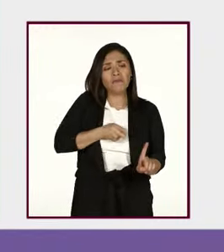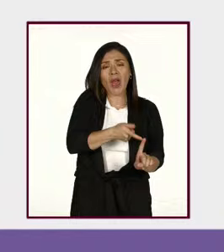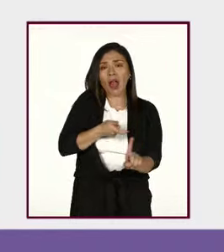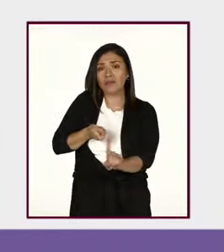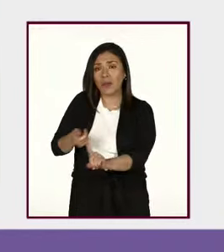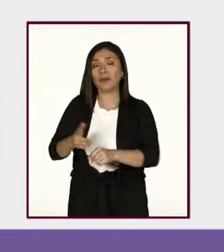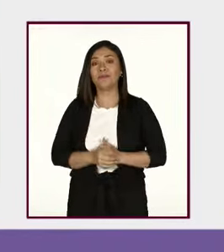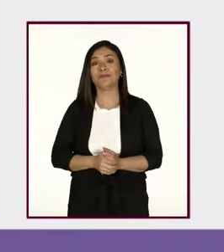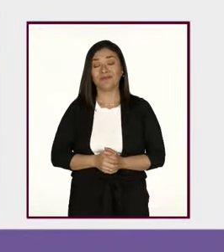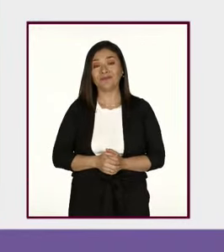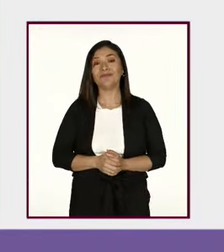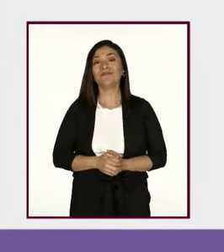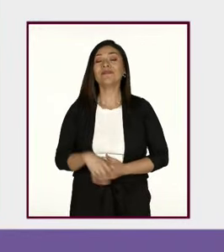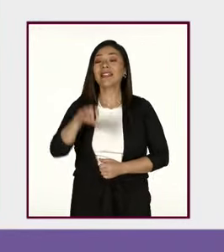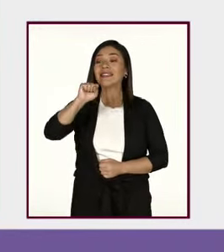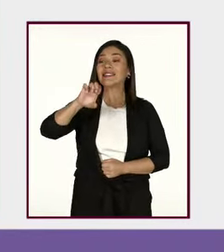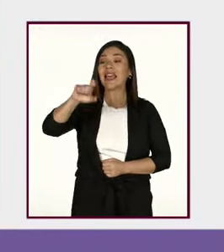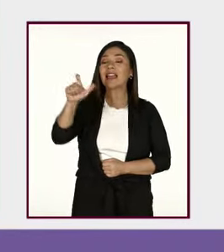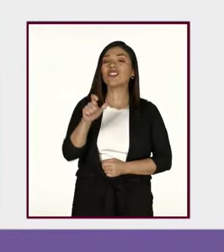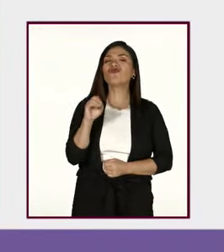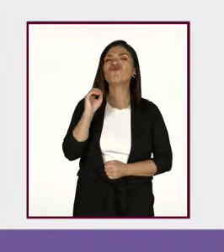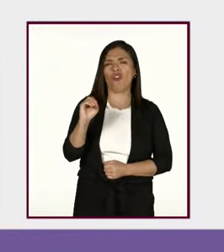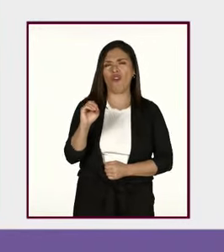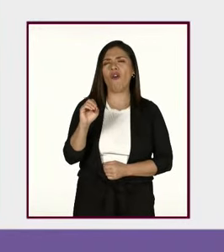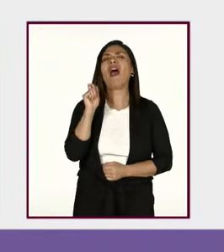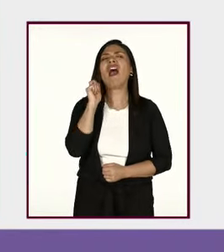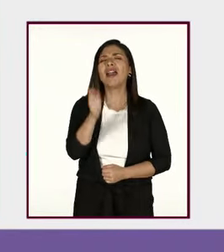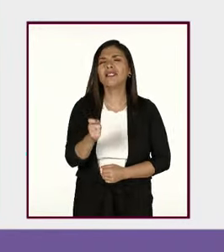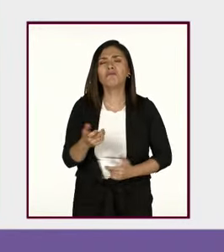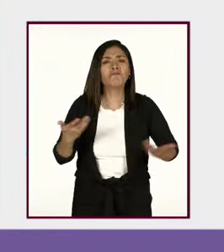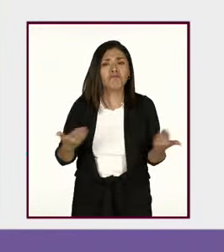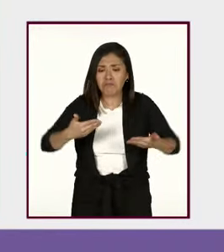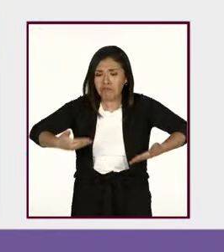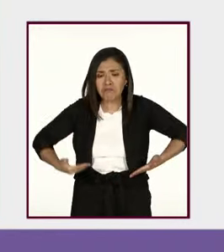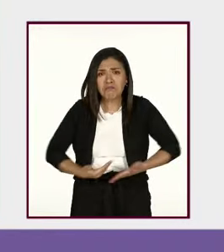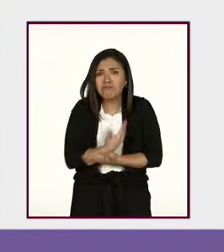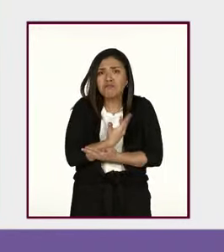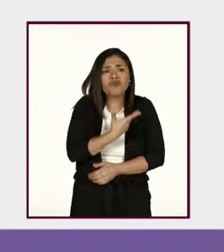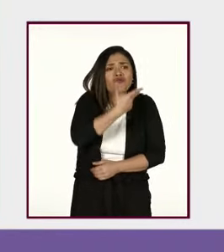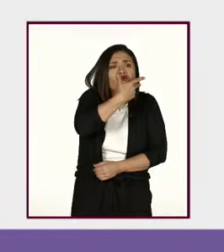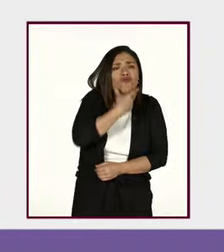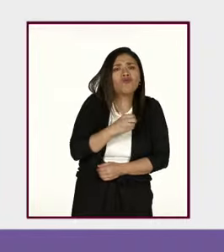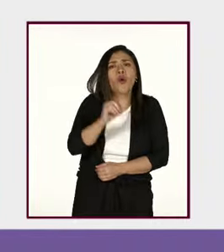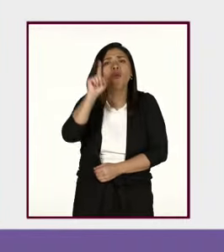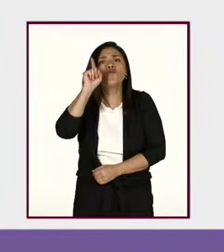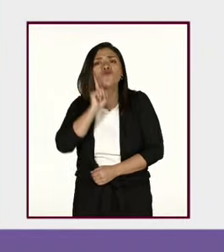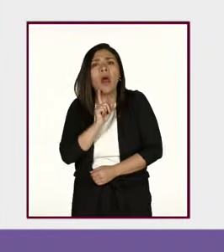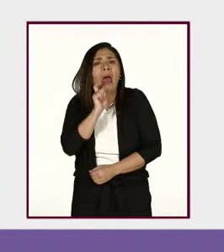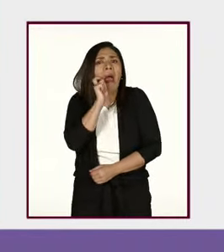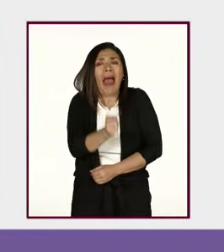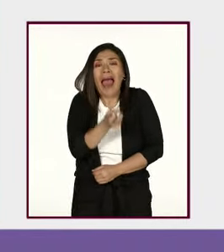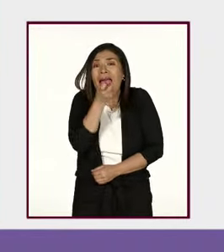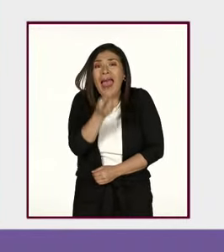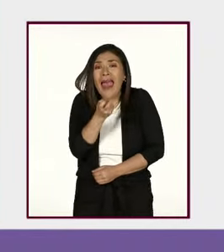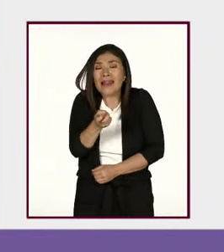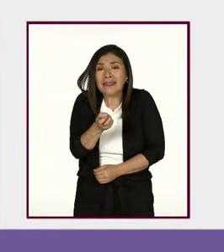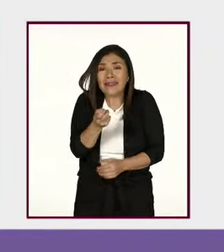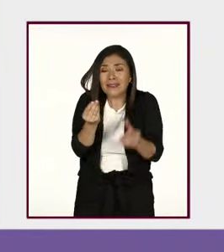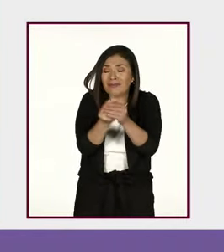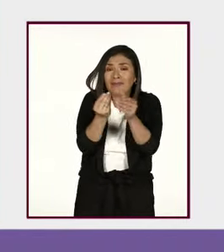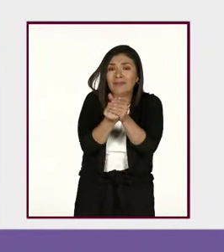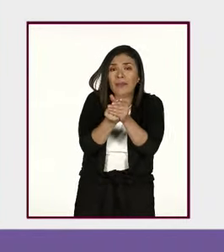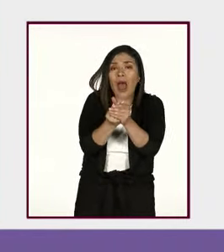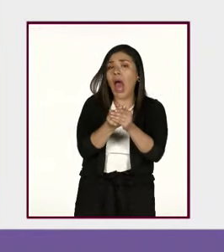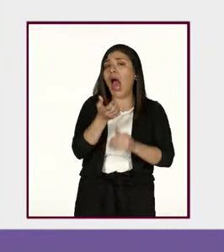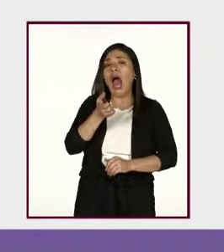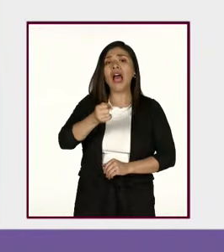sexo, que no es más que una diferencia biológica, cromosómica, es el elemento que la